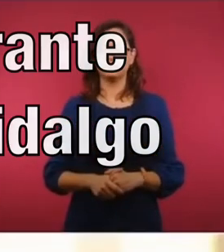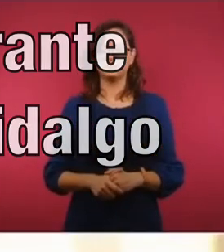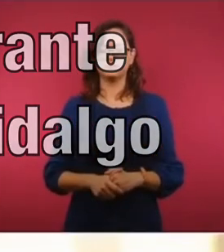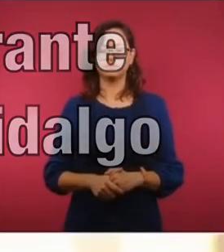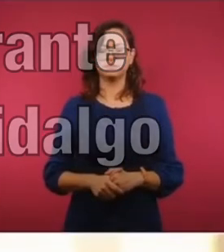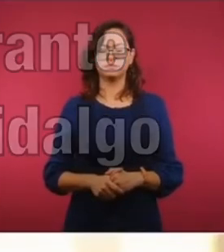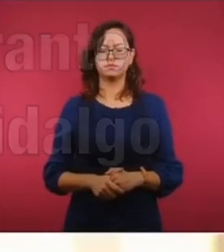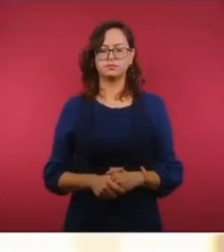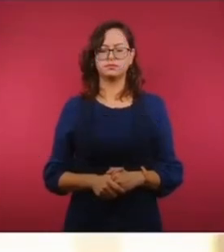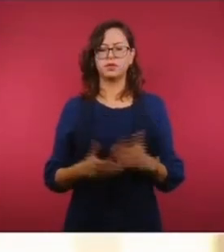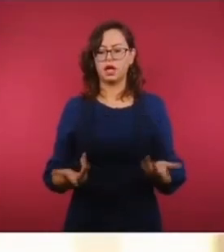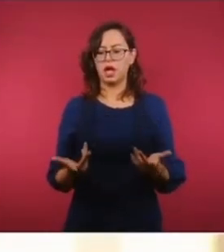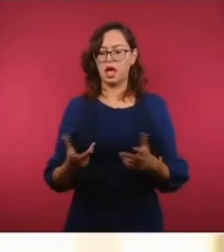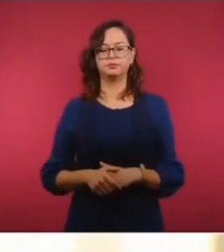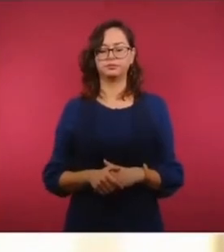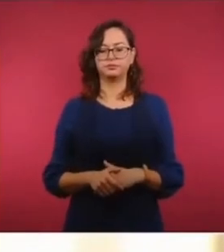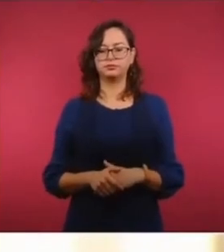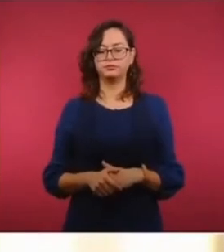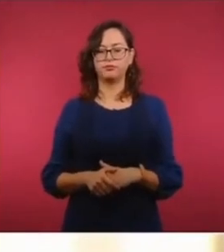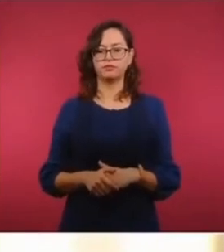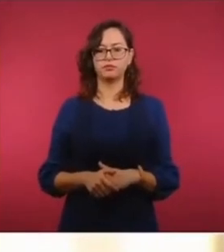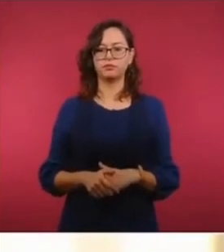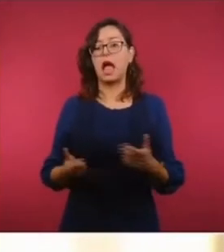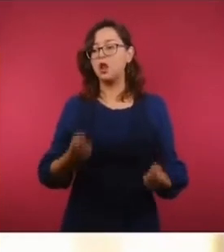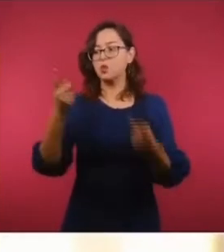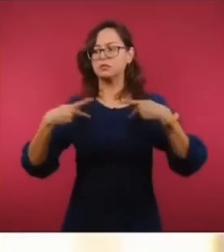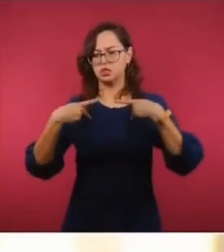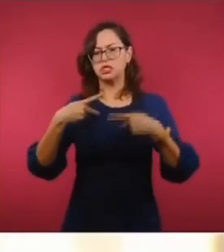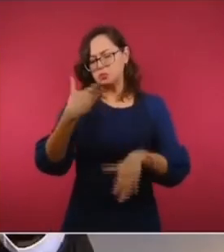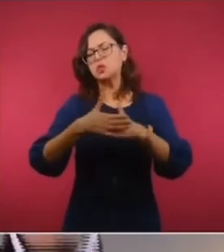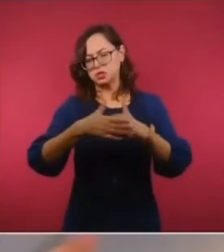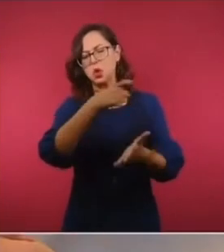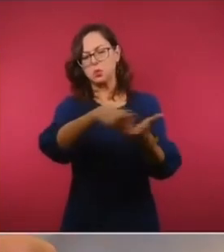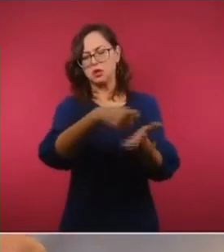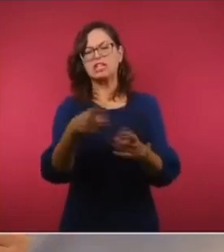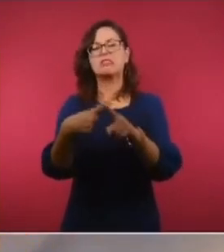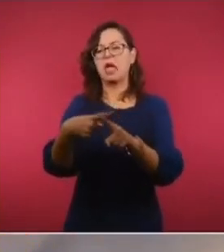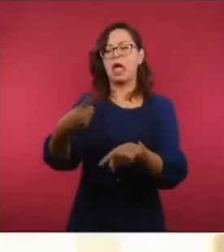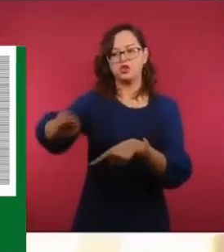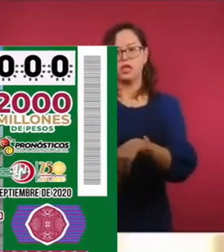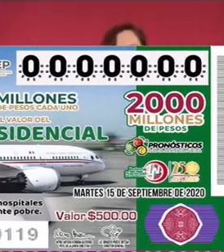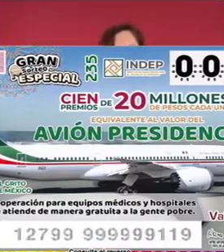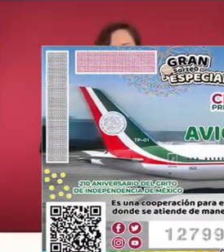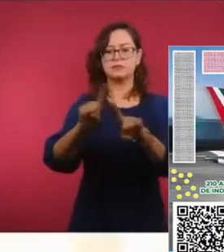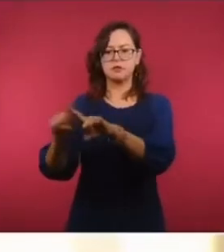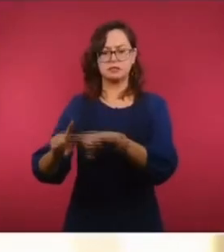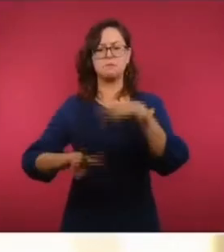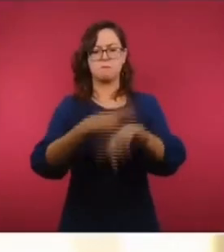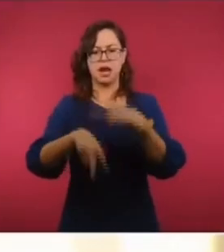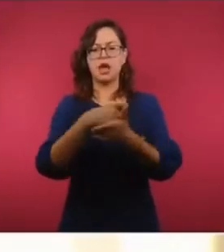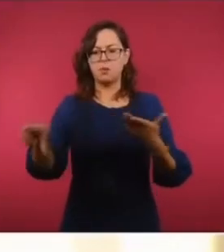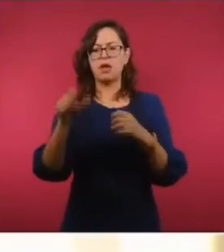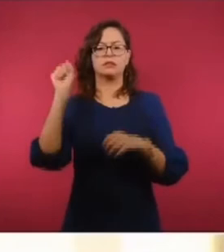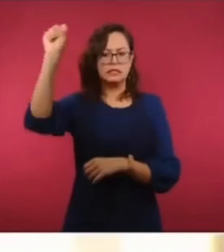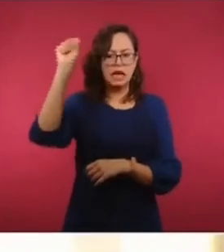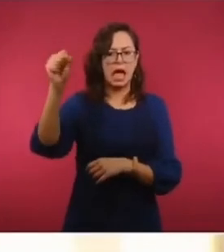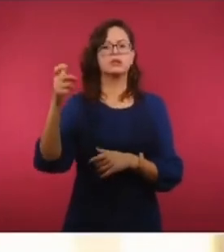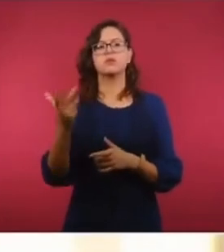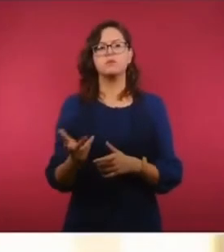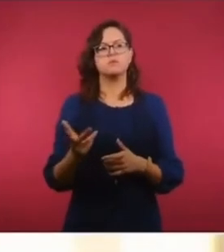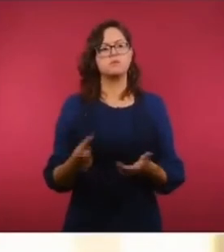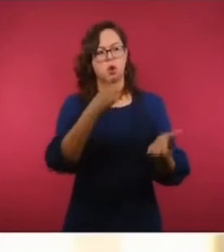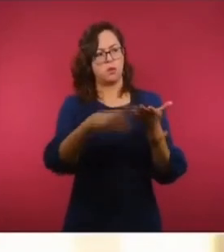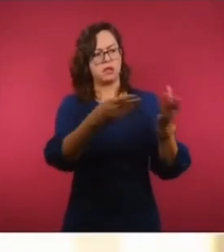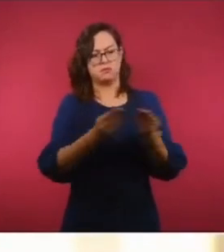Se llevan vendidos el 25%. Hay compromisos de compra de empresas, de organizaciones sindicales, para